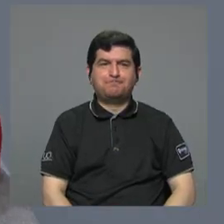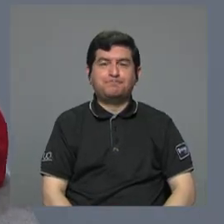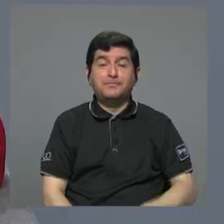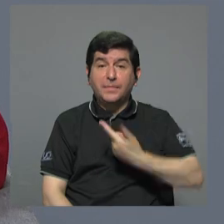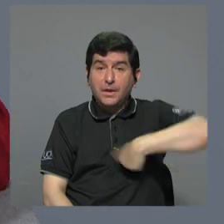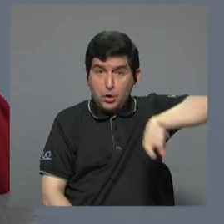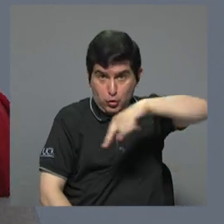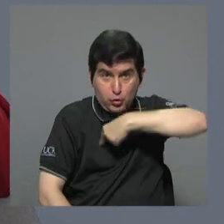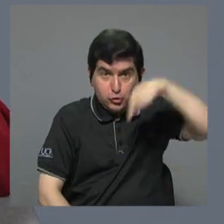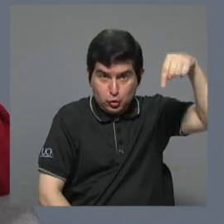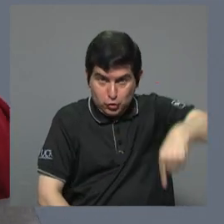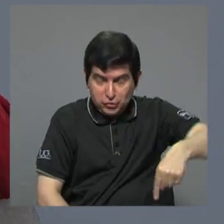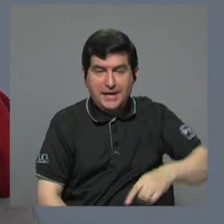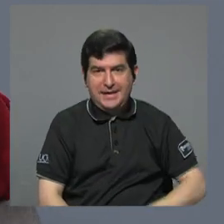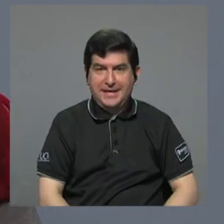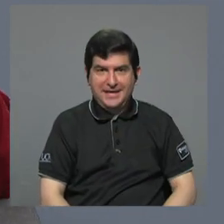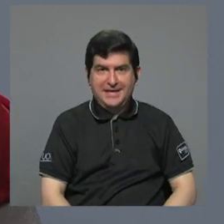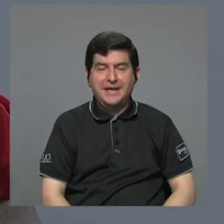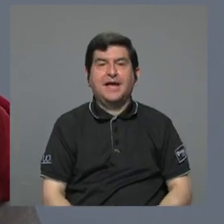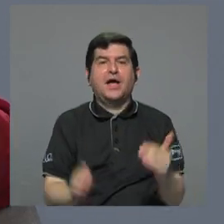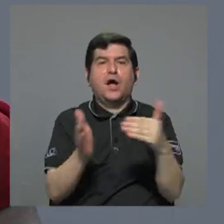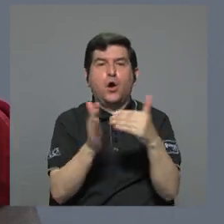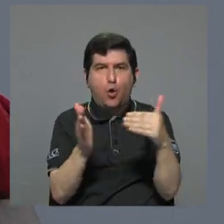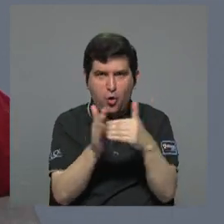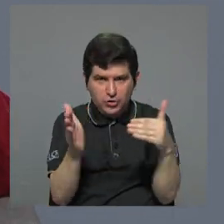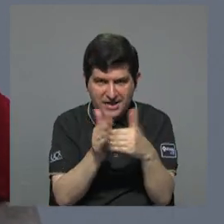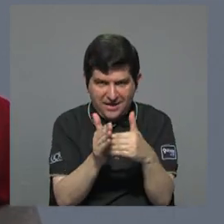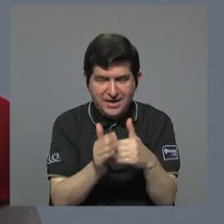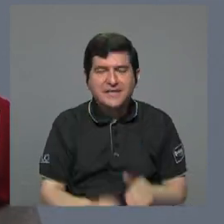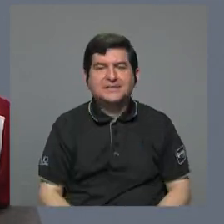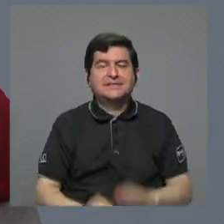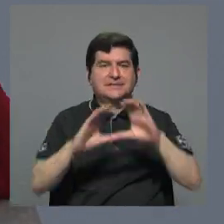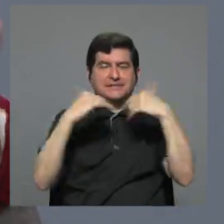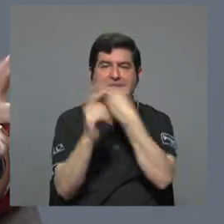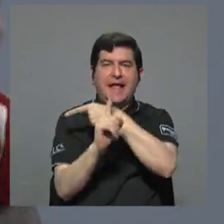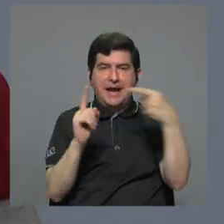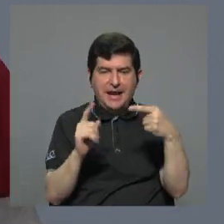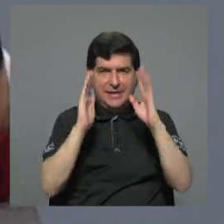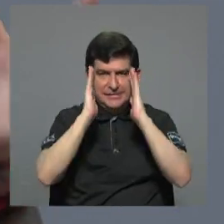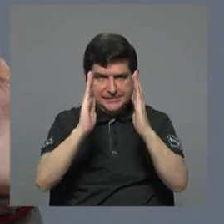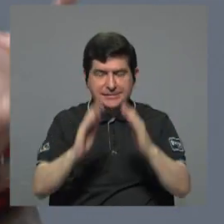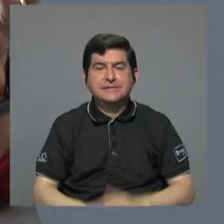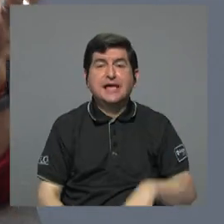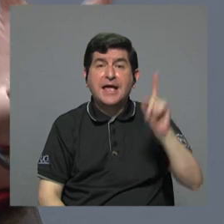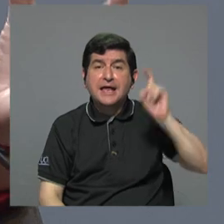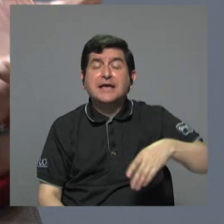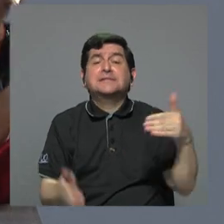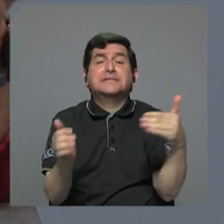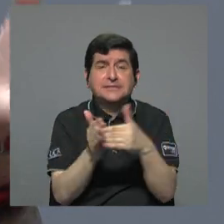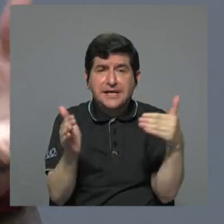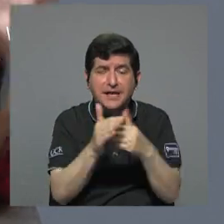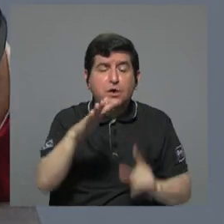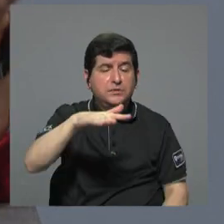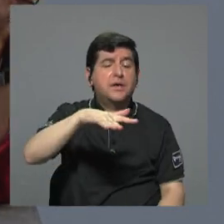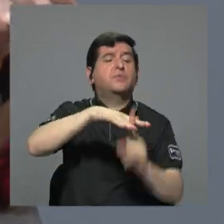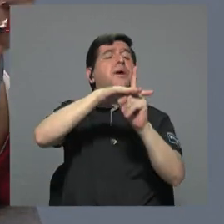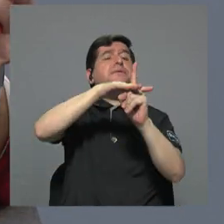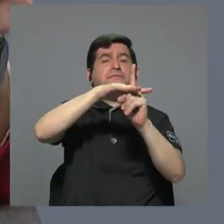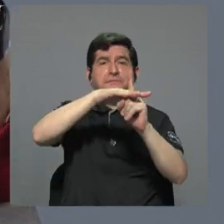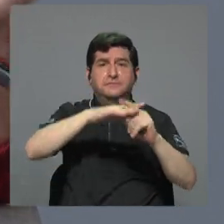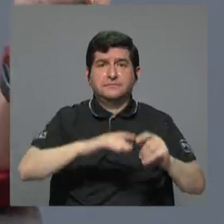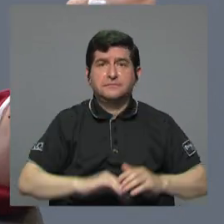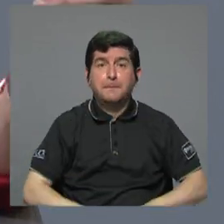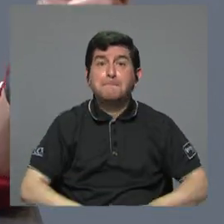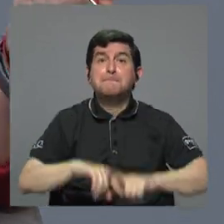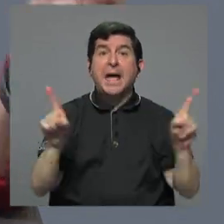nosotros tenemos que volver a retomar la clase media la clase media tiene que volver a salir y a emerger